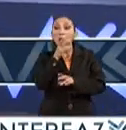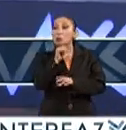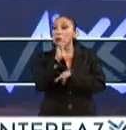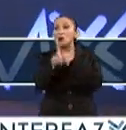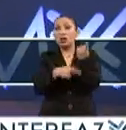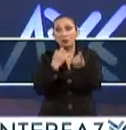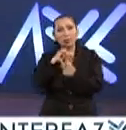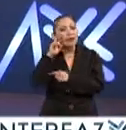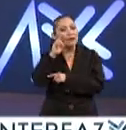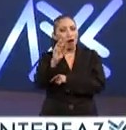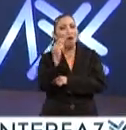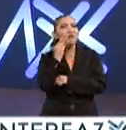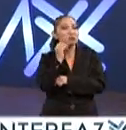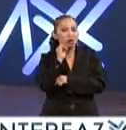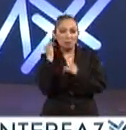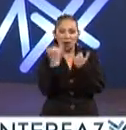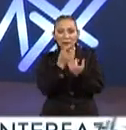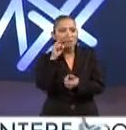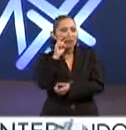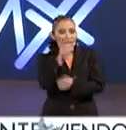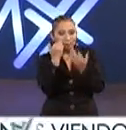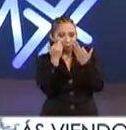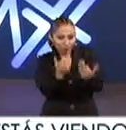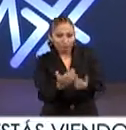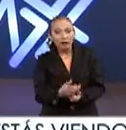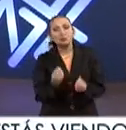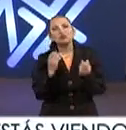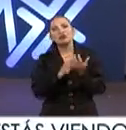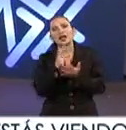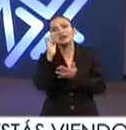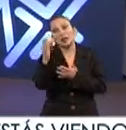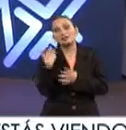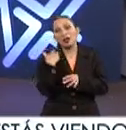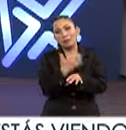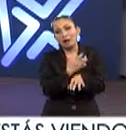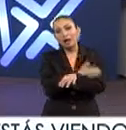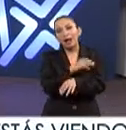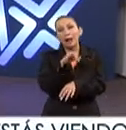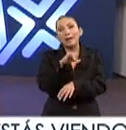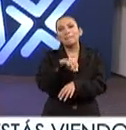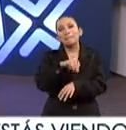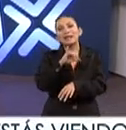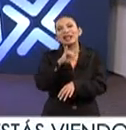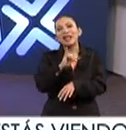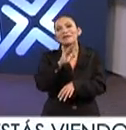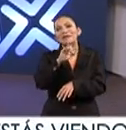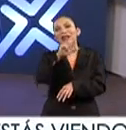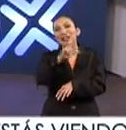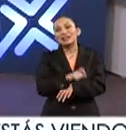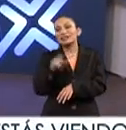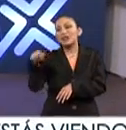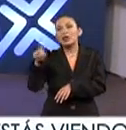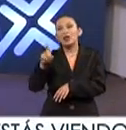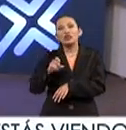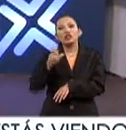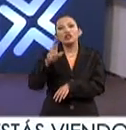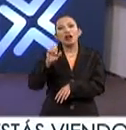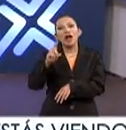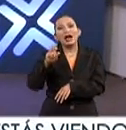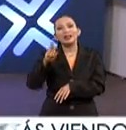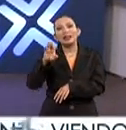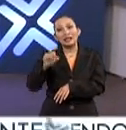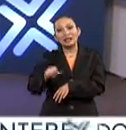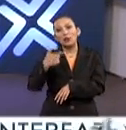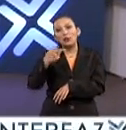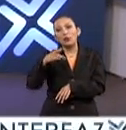en Facebook ahí lo verán. Perfecto, les agradezco mucho que hayan estado con nosotros, doctor Miguel Félix Mata Rivera y doctor Andrés Gutiérrez